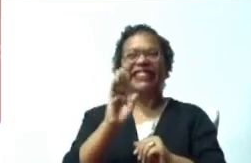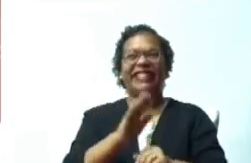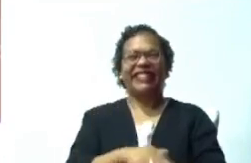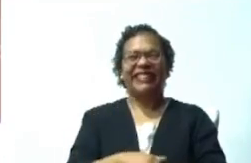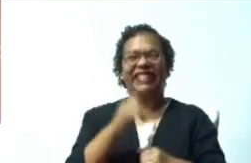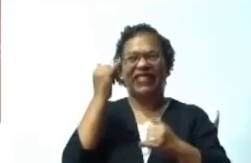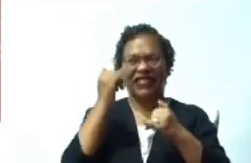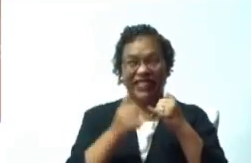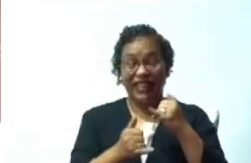¿verdad?